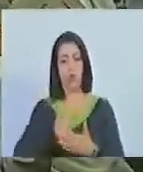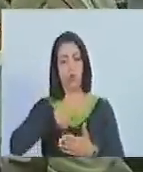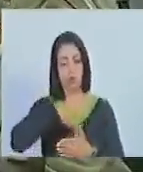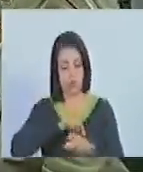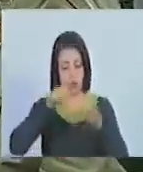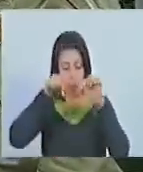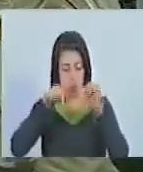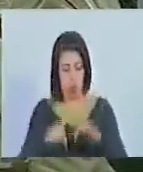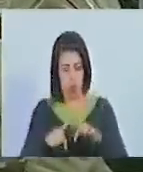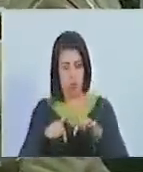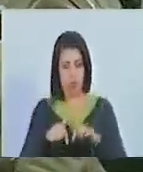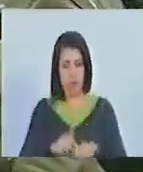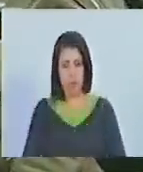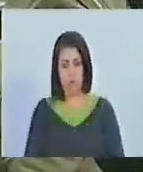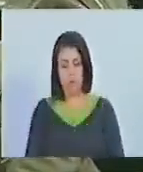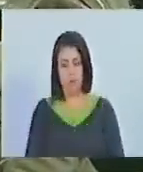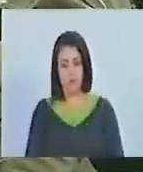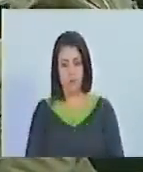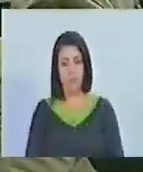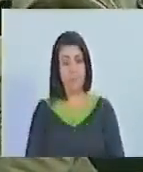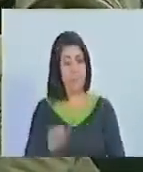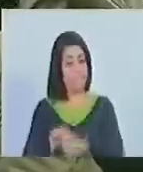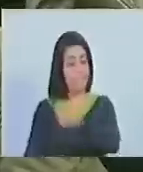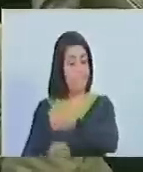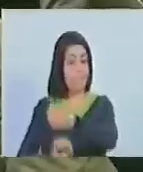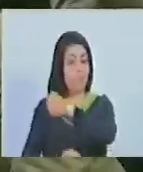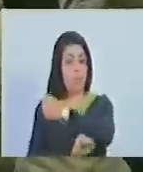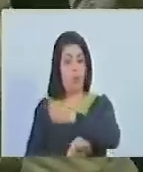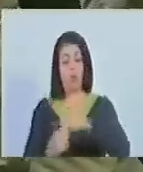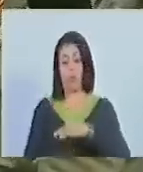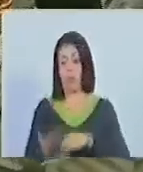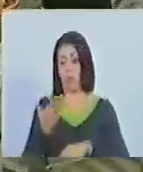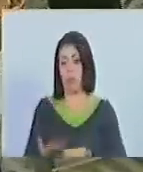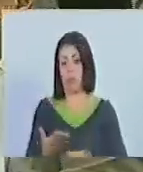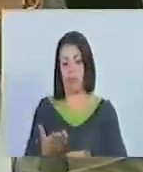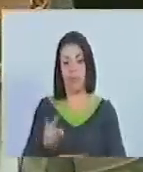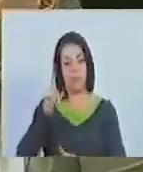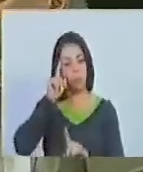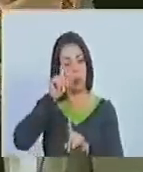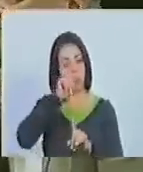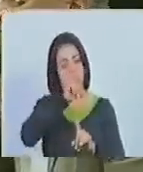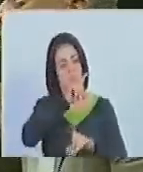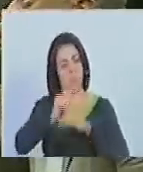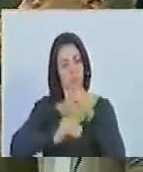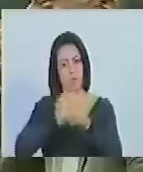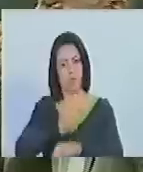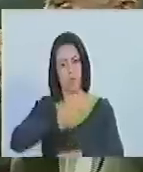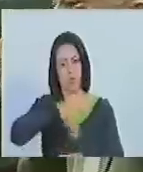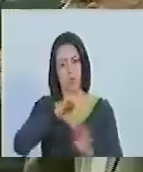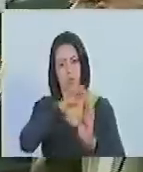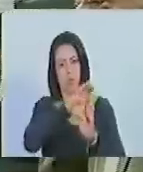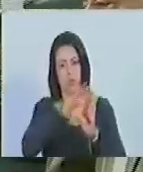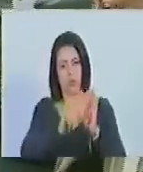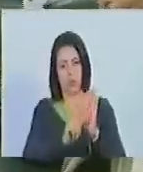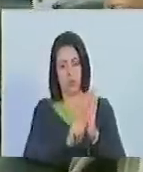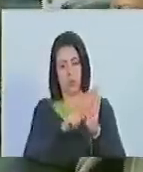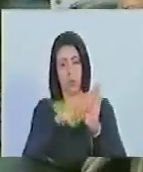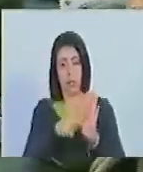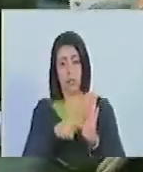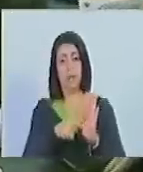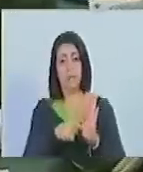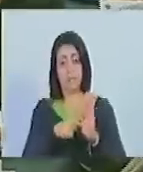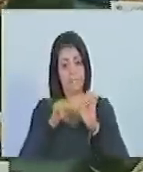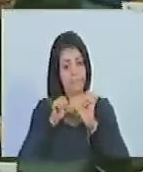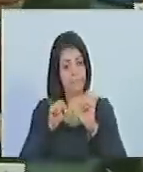hoy acá como pilar fundamental y doctrina consagrada en nuestra Carta Magna, donde